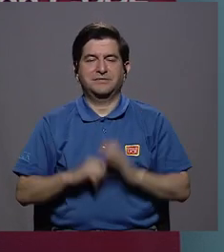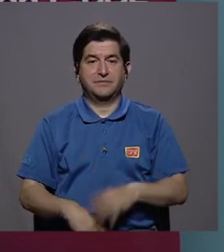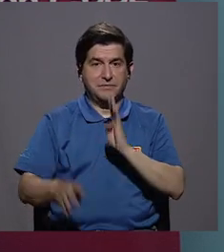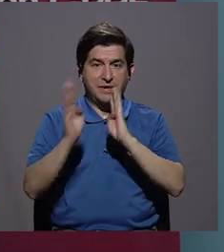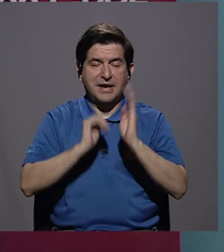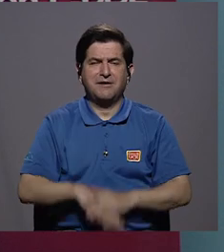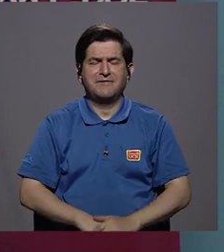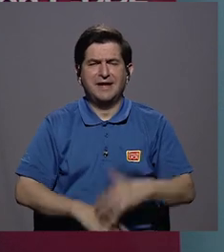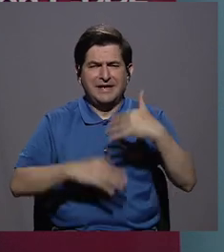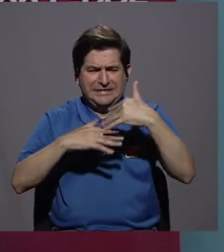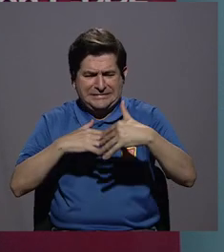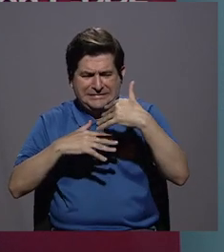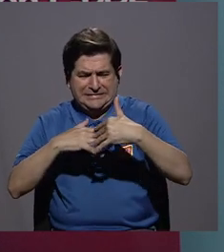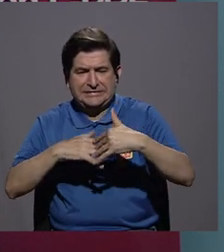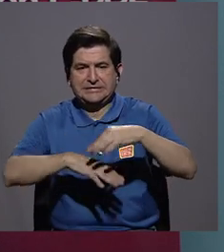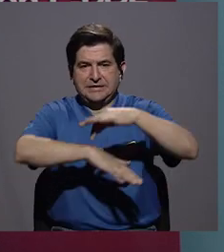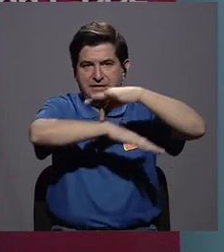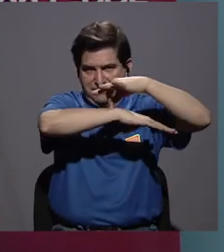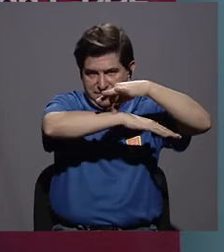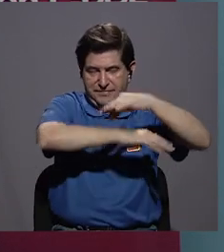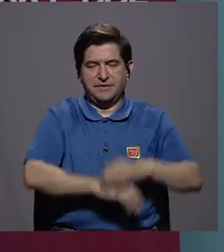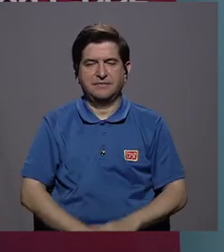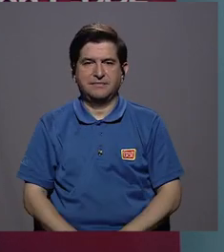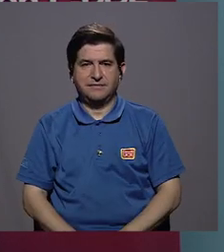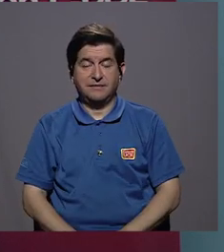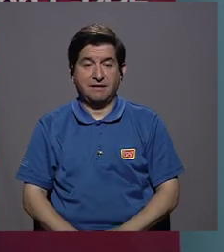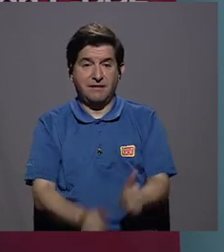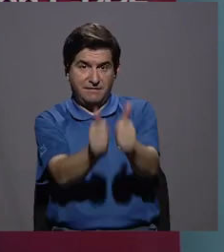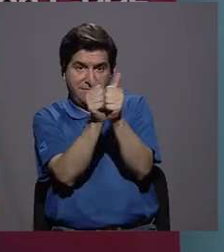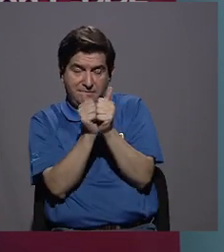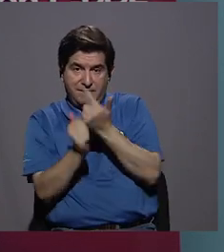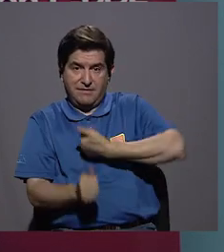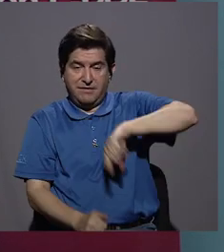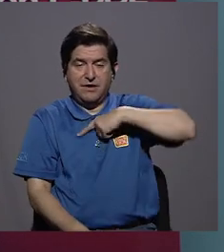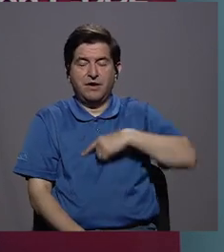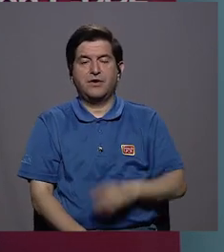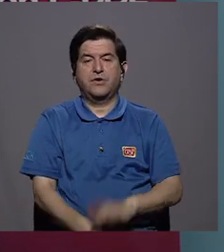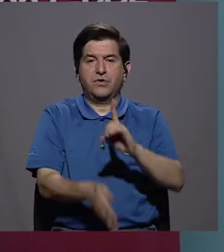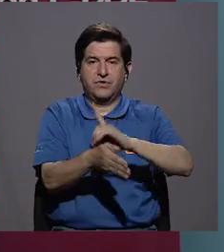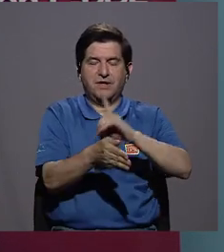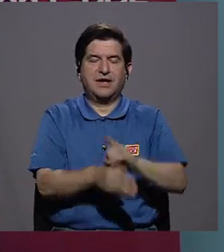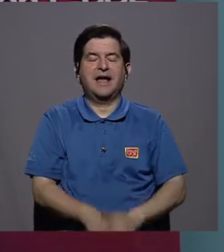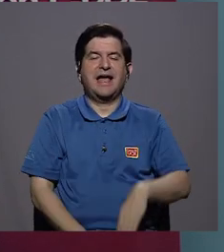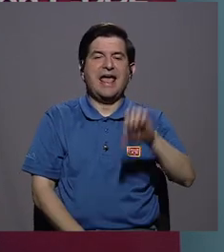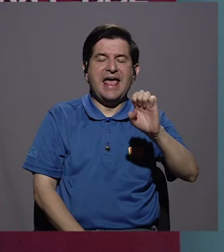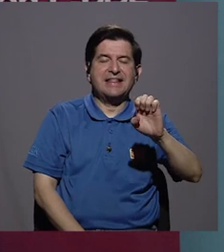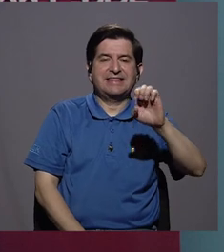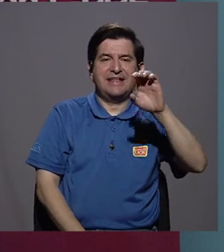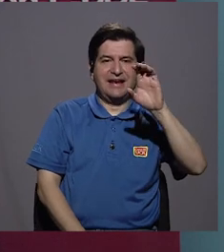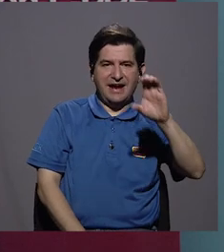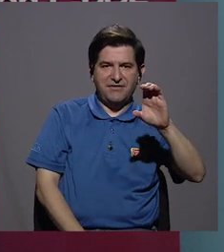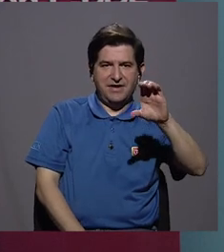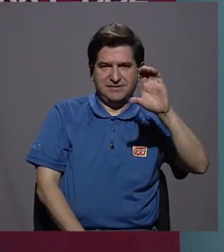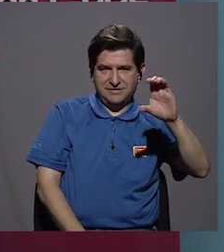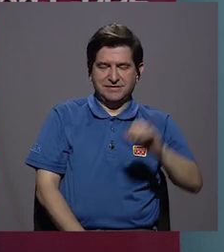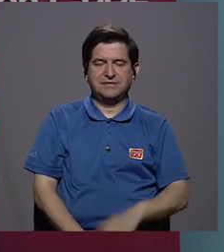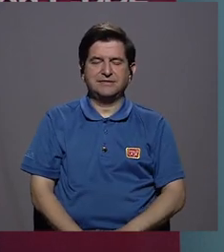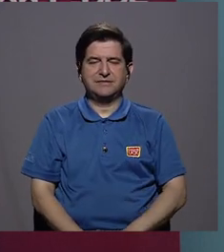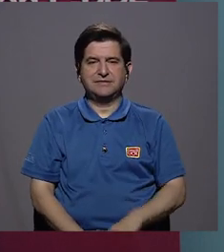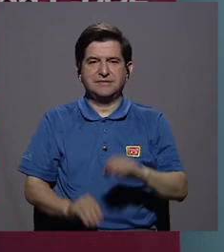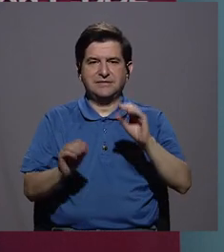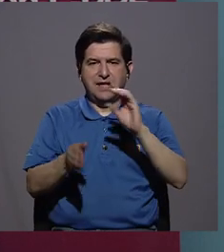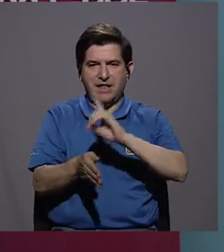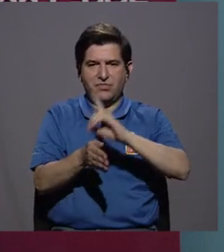úlceras y heridas en la piel. Para ello nos acompañará la doctora Ethel Carranza Crisopulos, médica